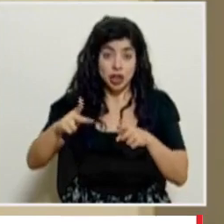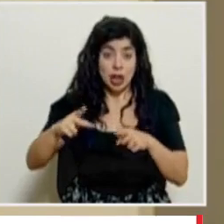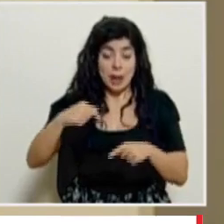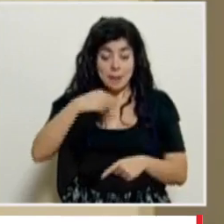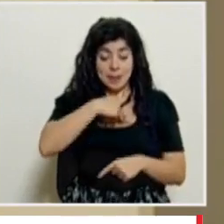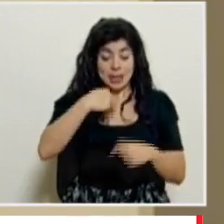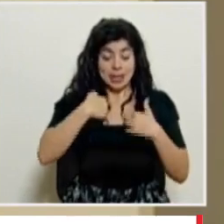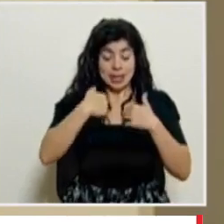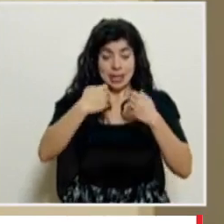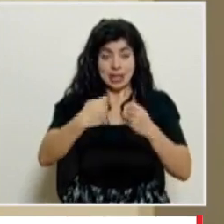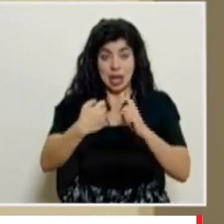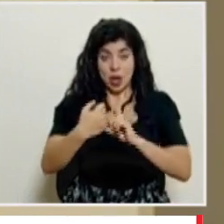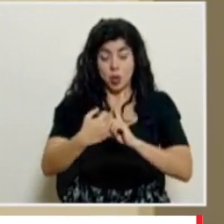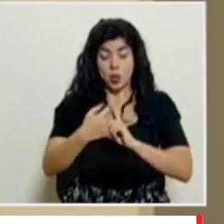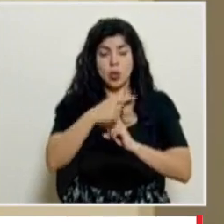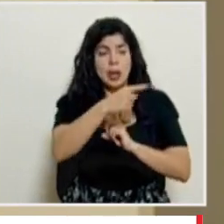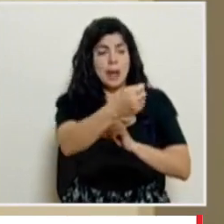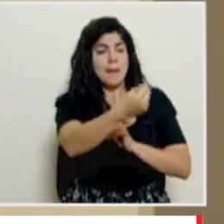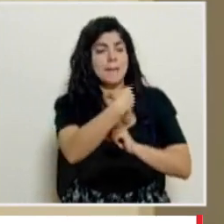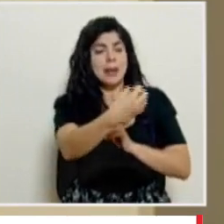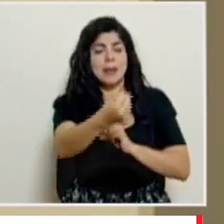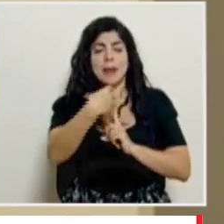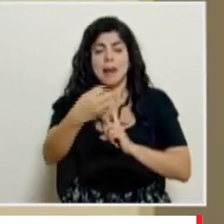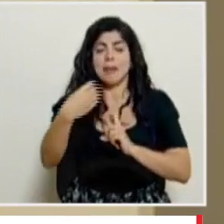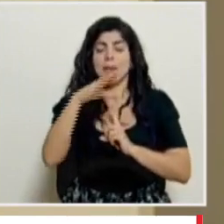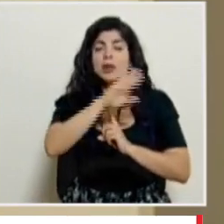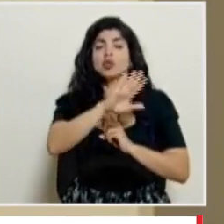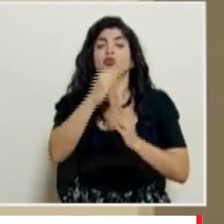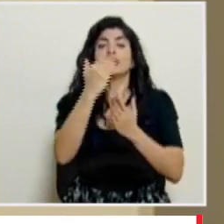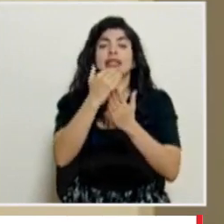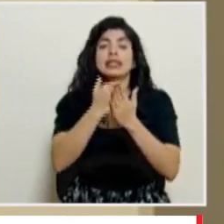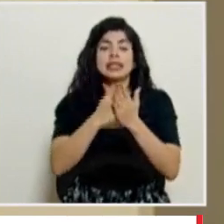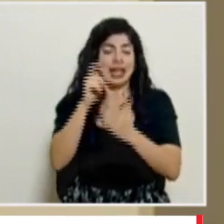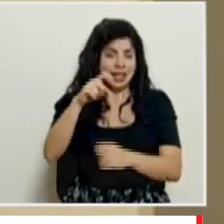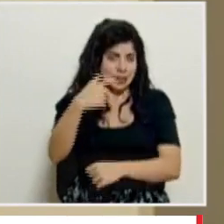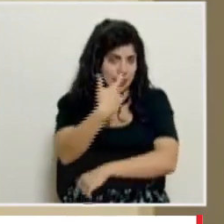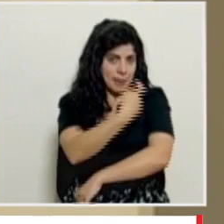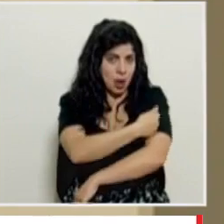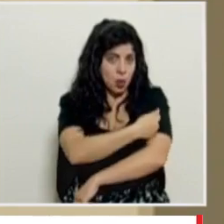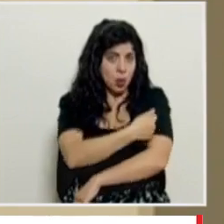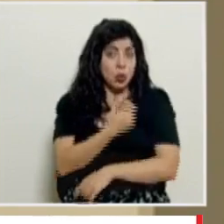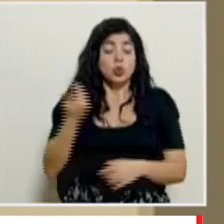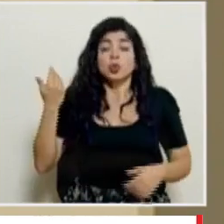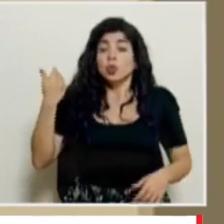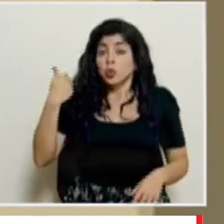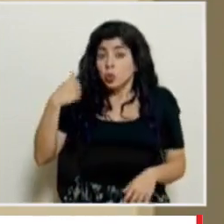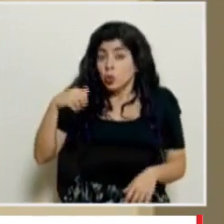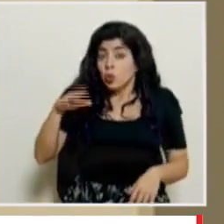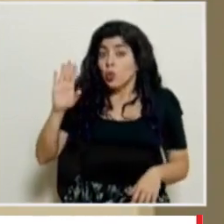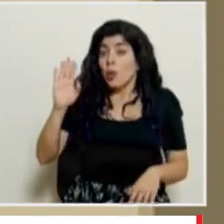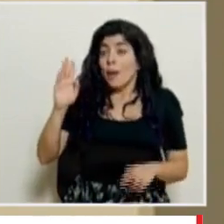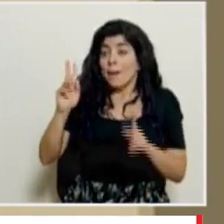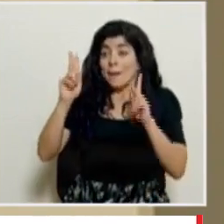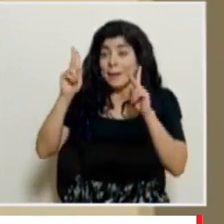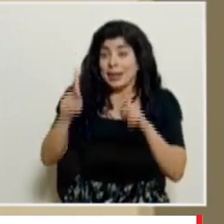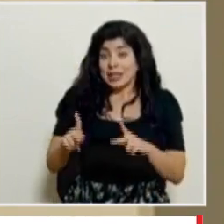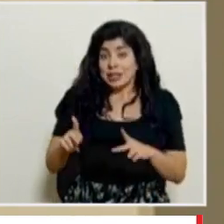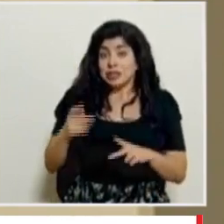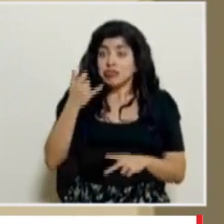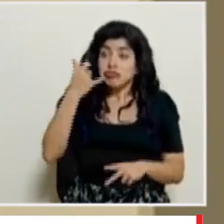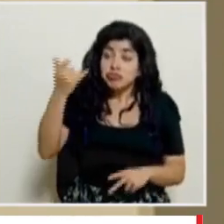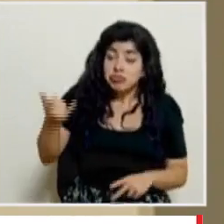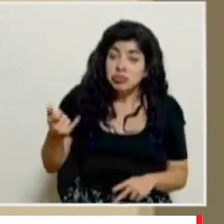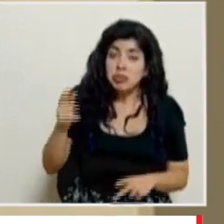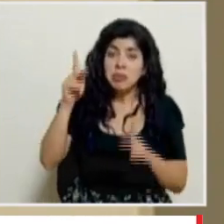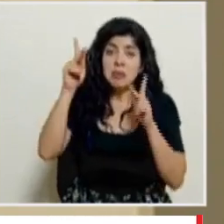ministerio de salud envía las listas de personas a ser vacunadas hemos tenido casos de personas que se llaman y